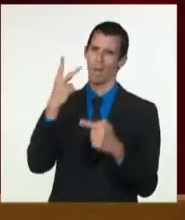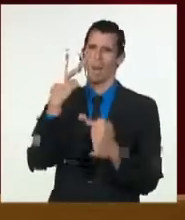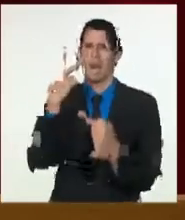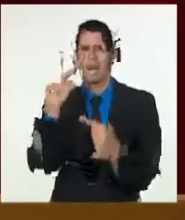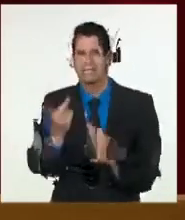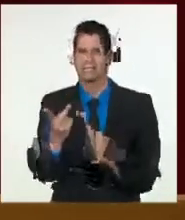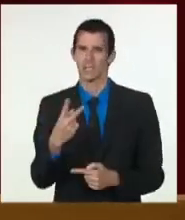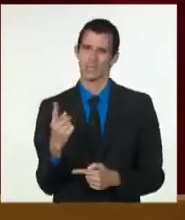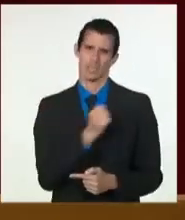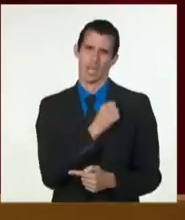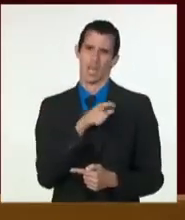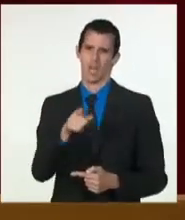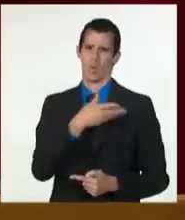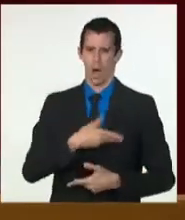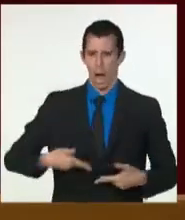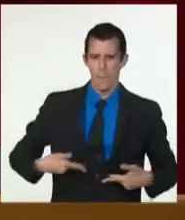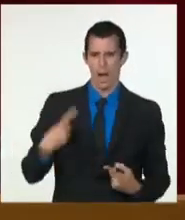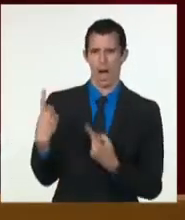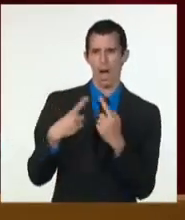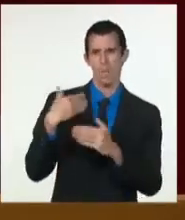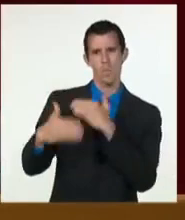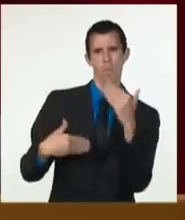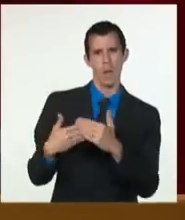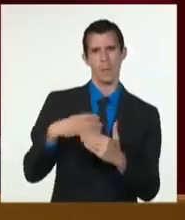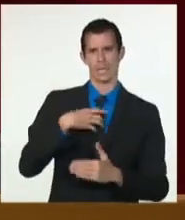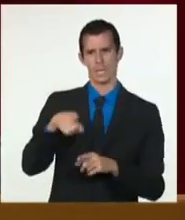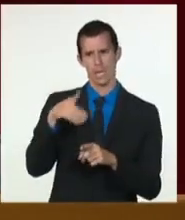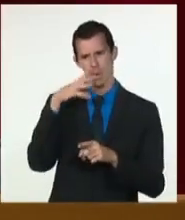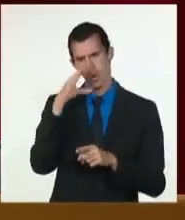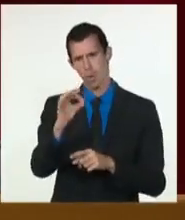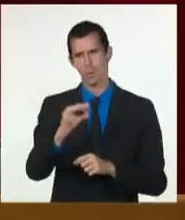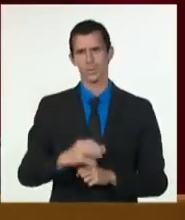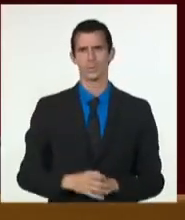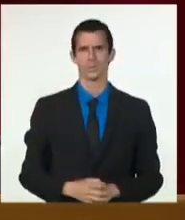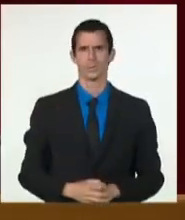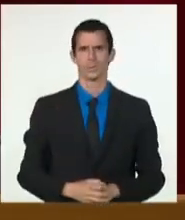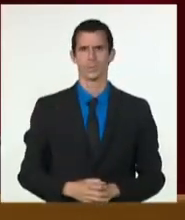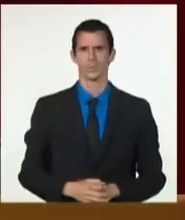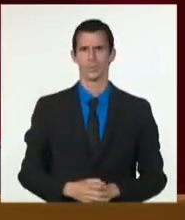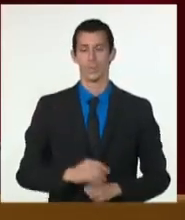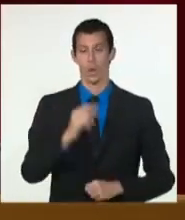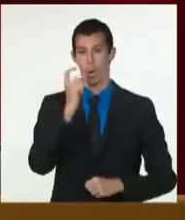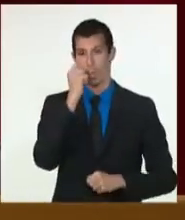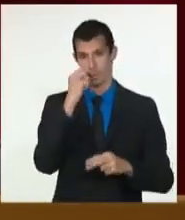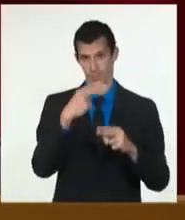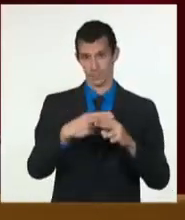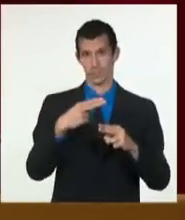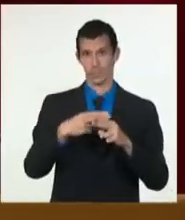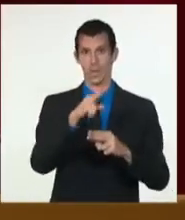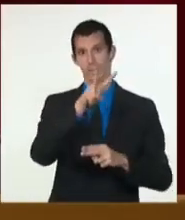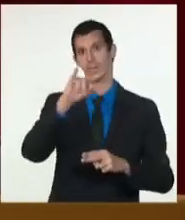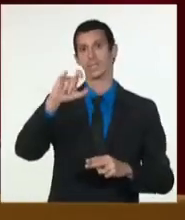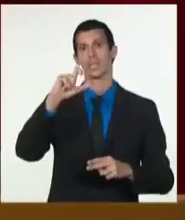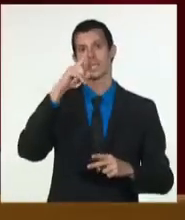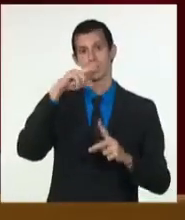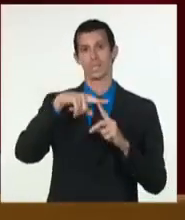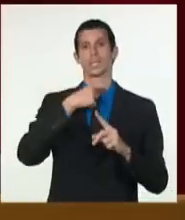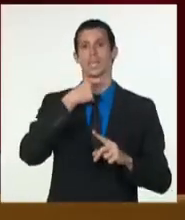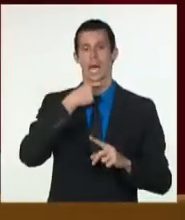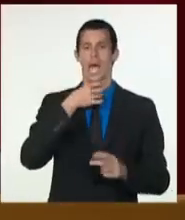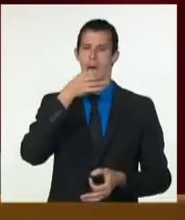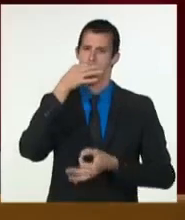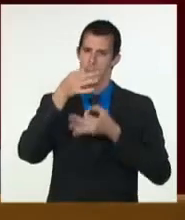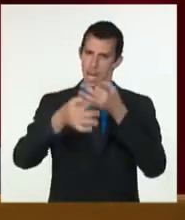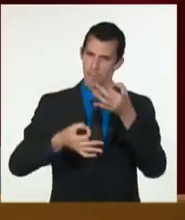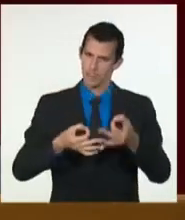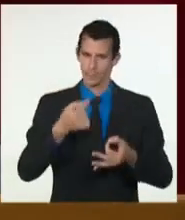el Sistema Eléctrico Nacional, aun cuando todavía no funciona en condiciones óptimas, se ha ido recuperando como parte de